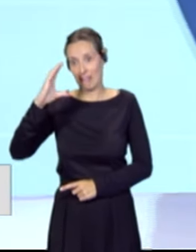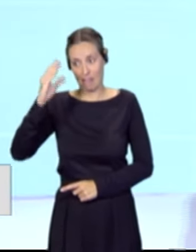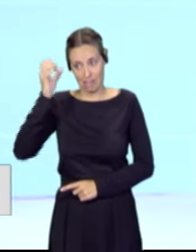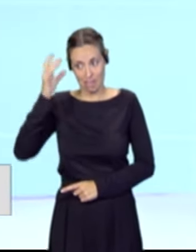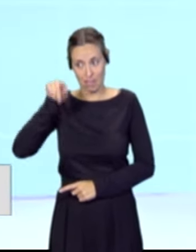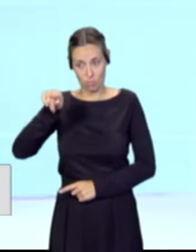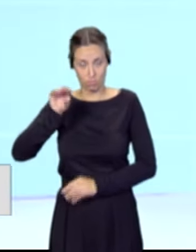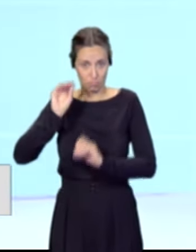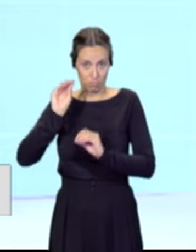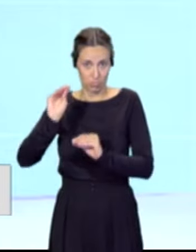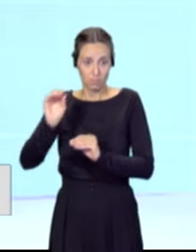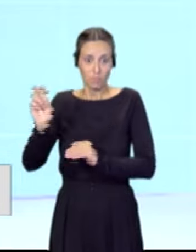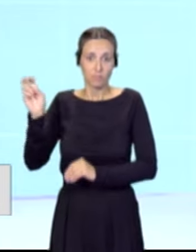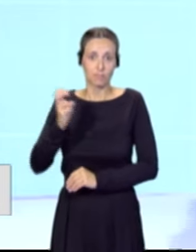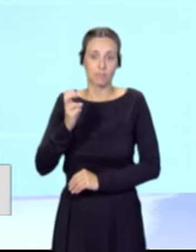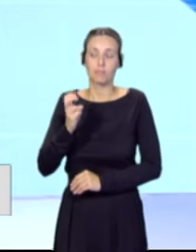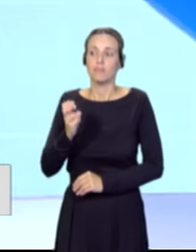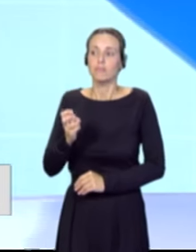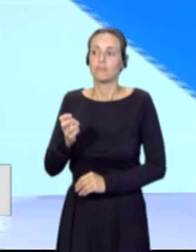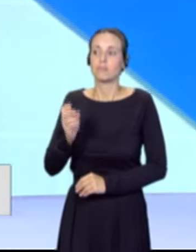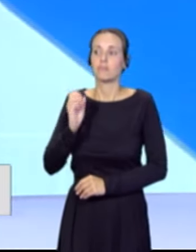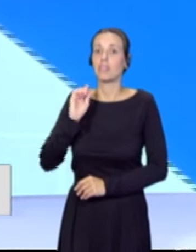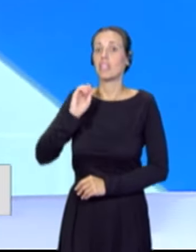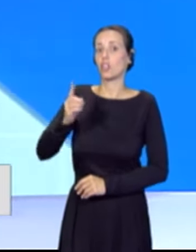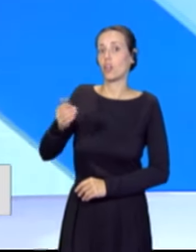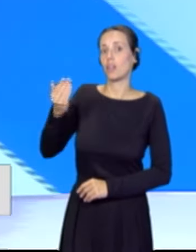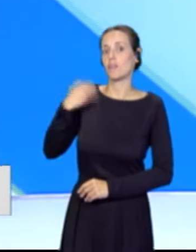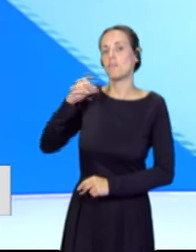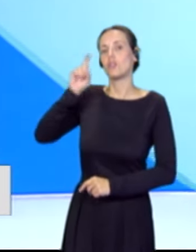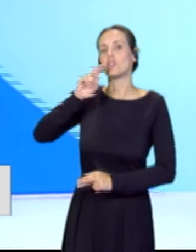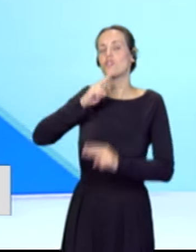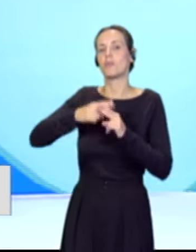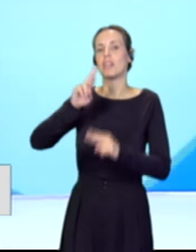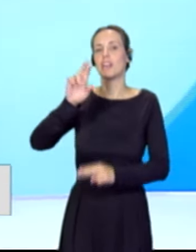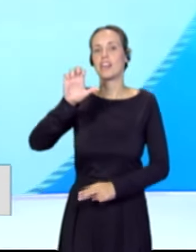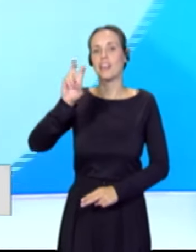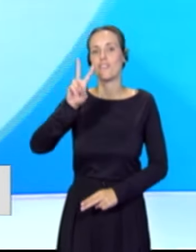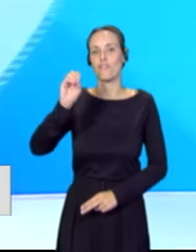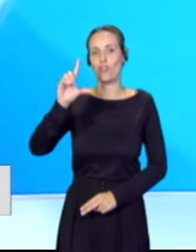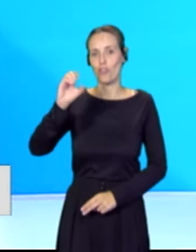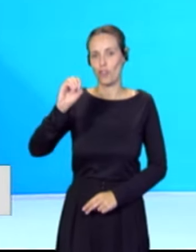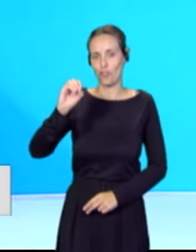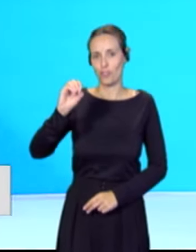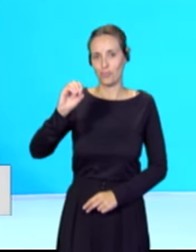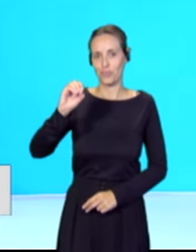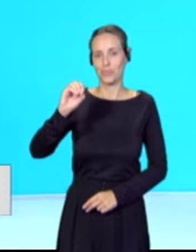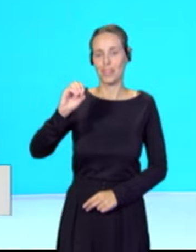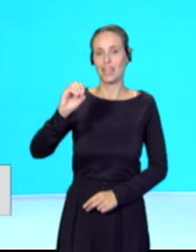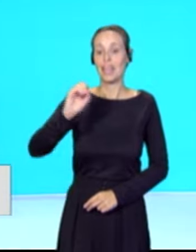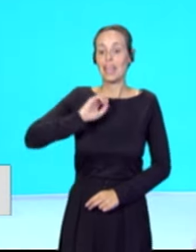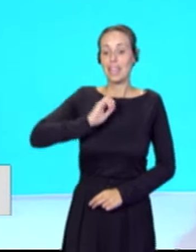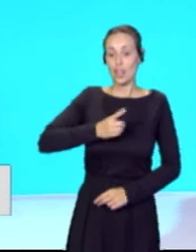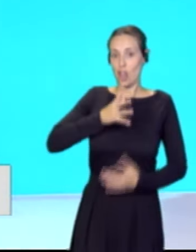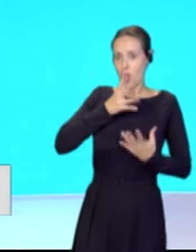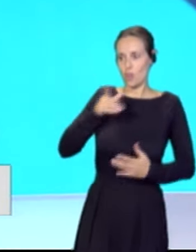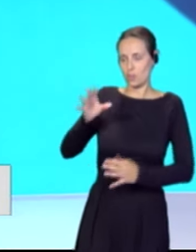el anterior director, el profesor Rebolo, el actual director lo está potenciando.